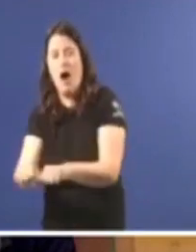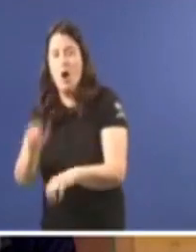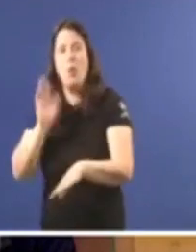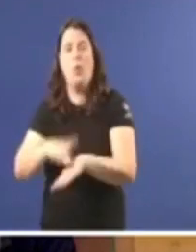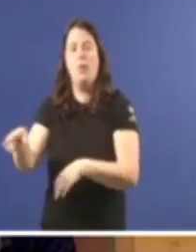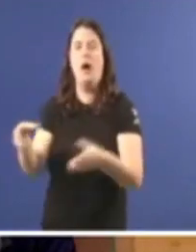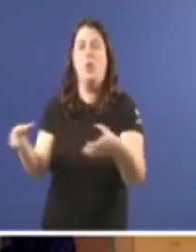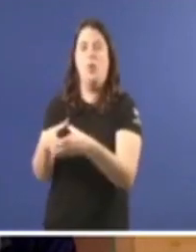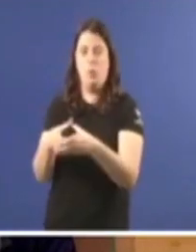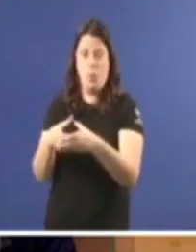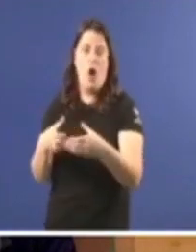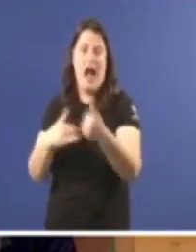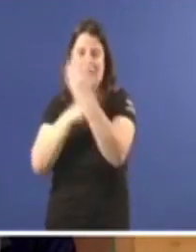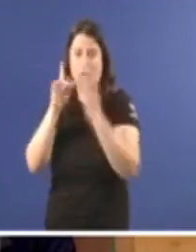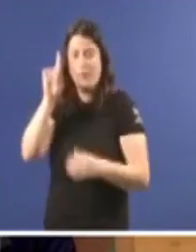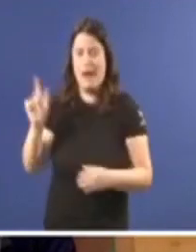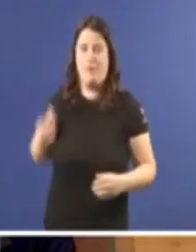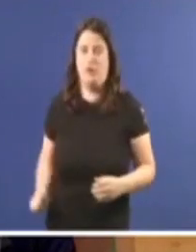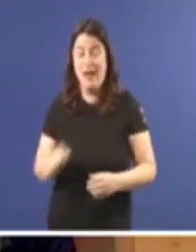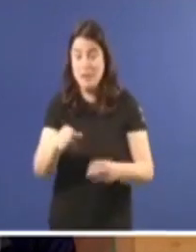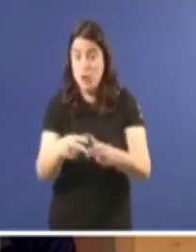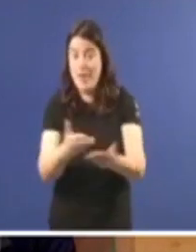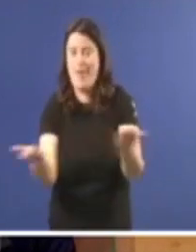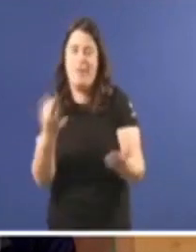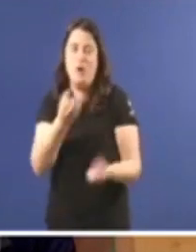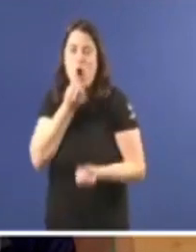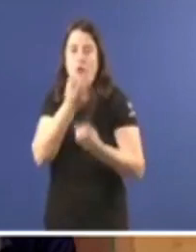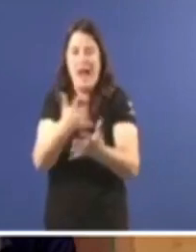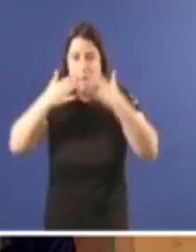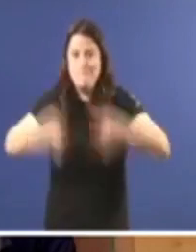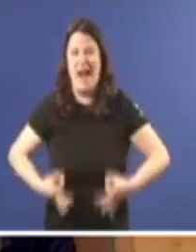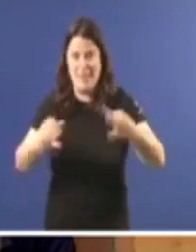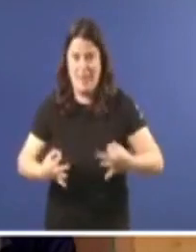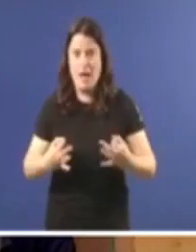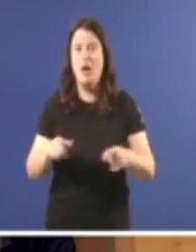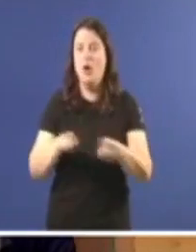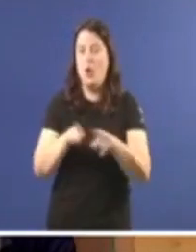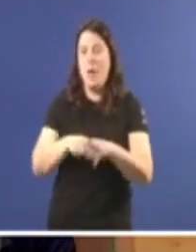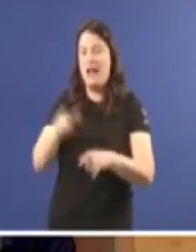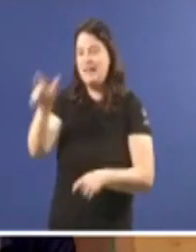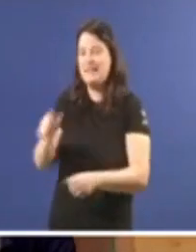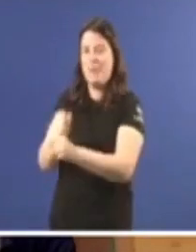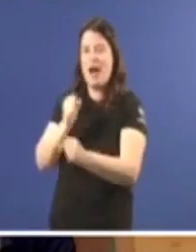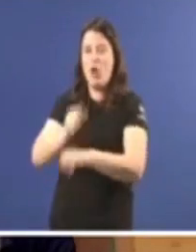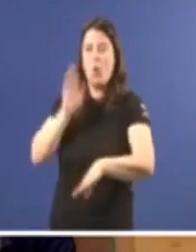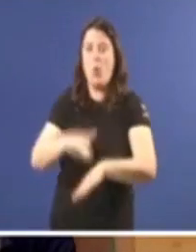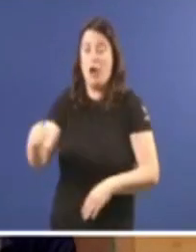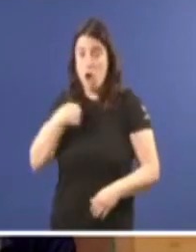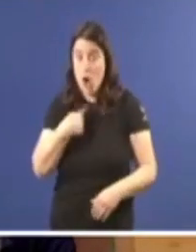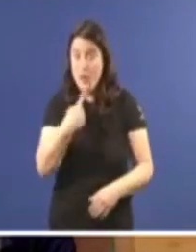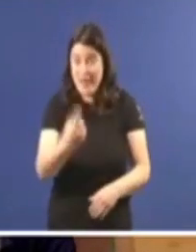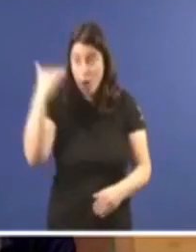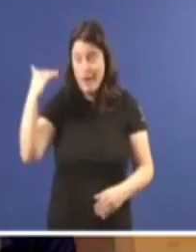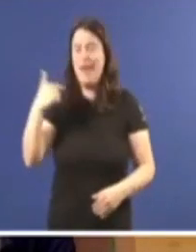de atención primaria. A cidadanía hai que contarlle a verdade en lugar de culpabilizar o traballador. Non o dían a pontón, dí un